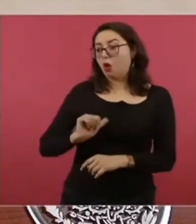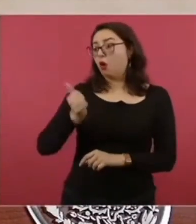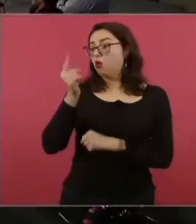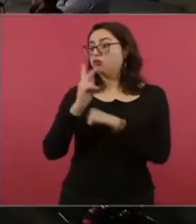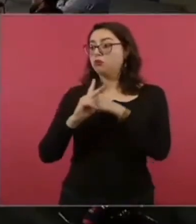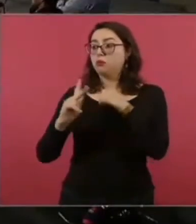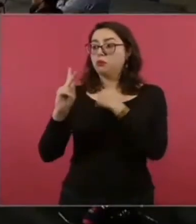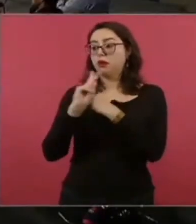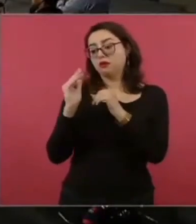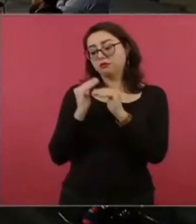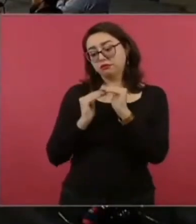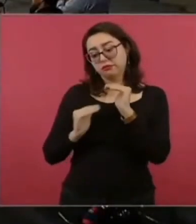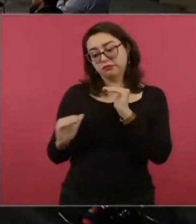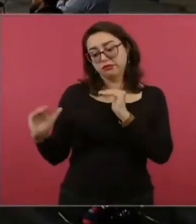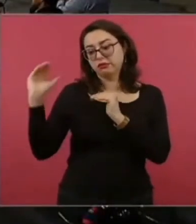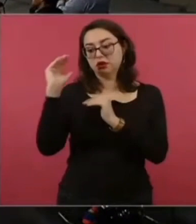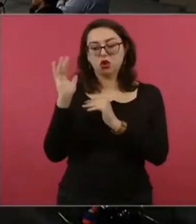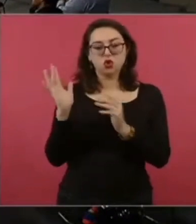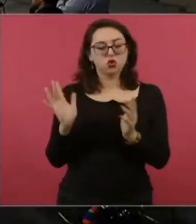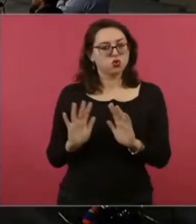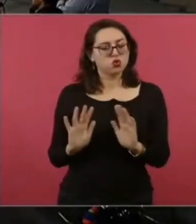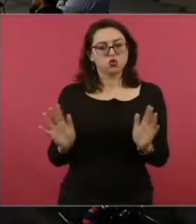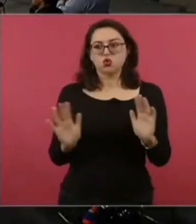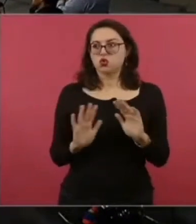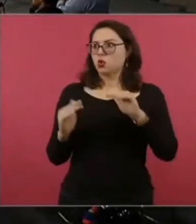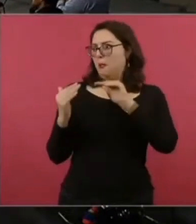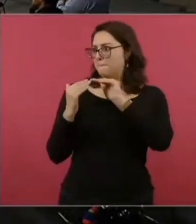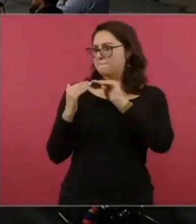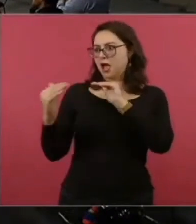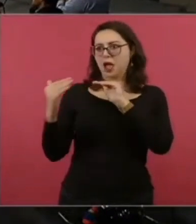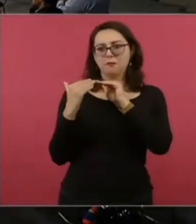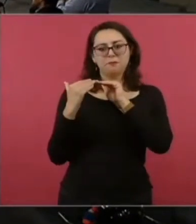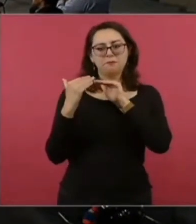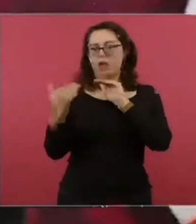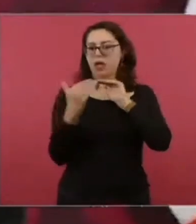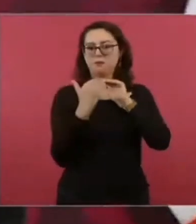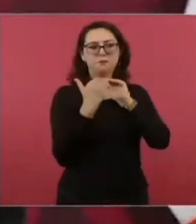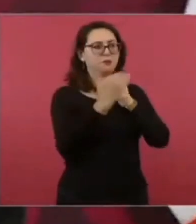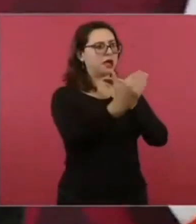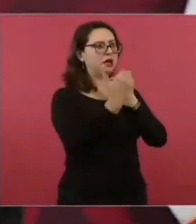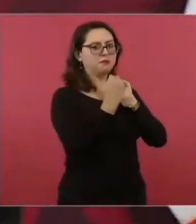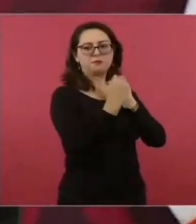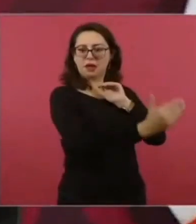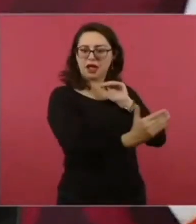no somos más pero tampoco somos menos que nadie